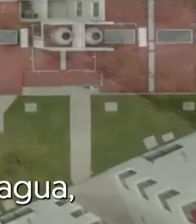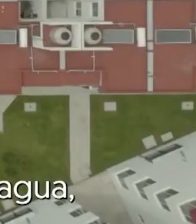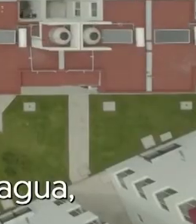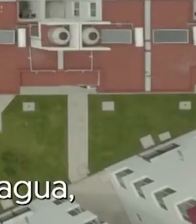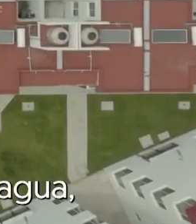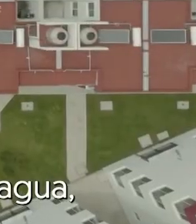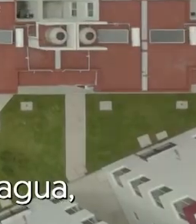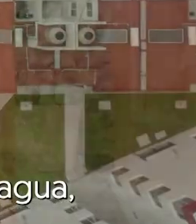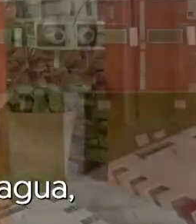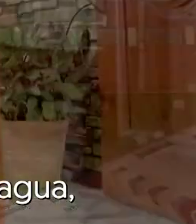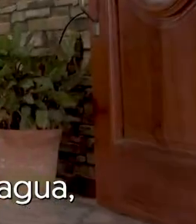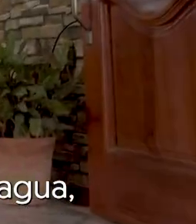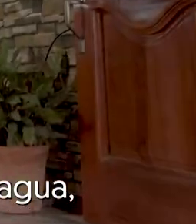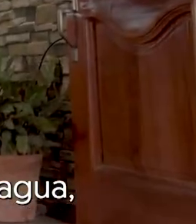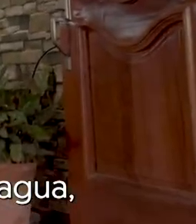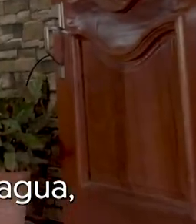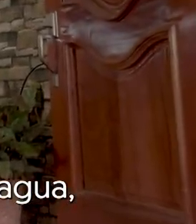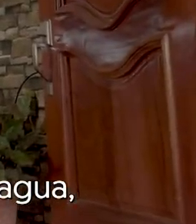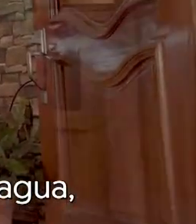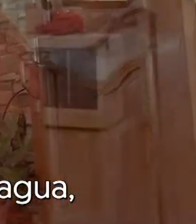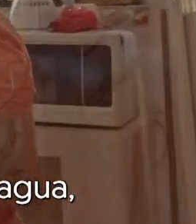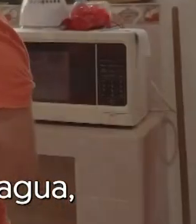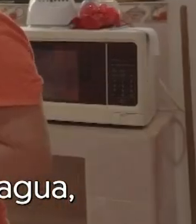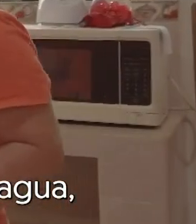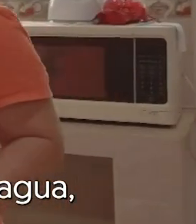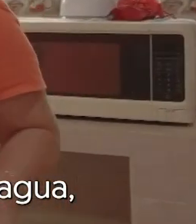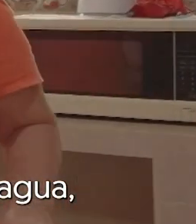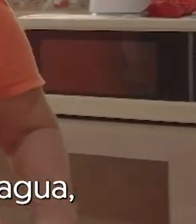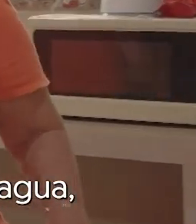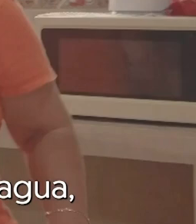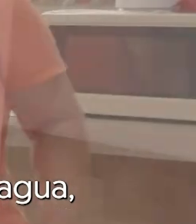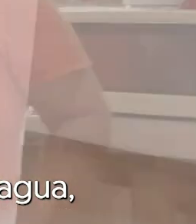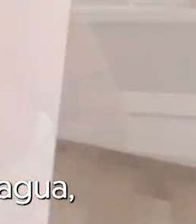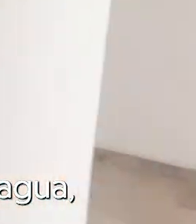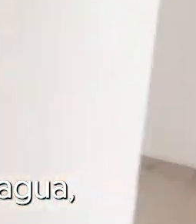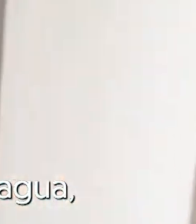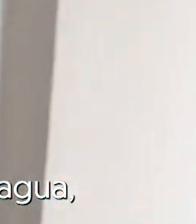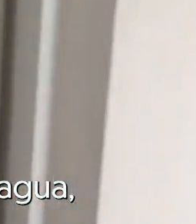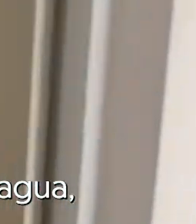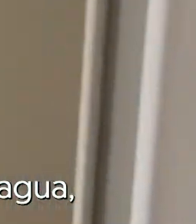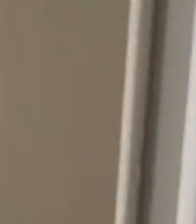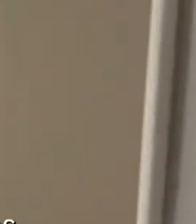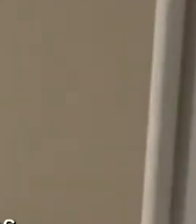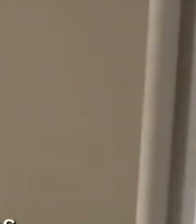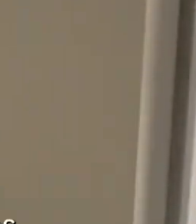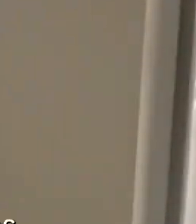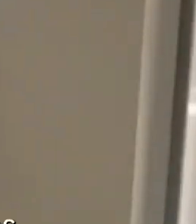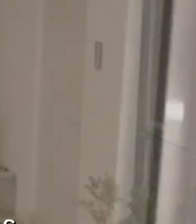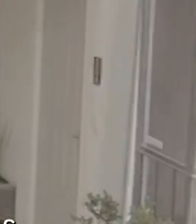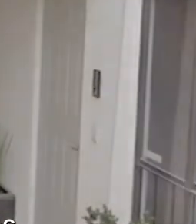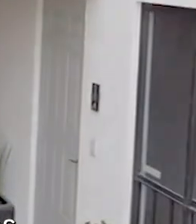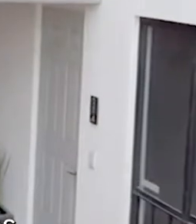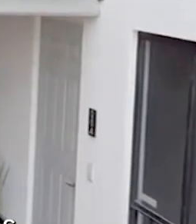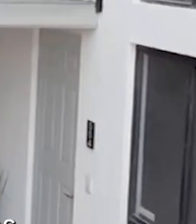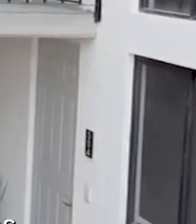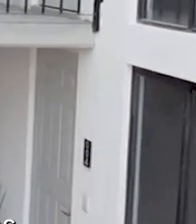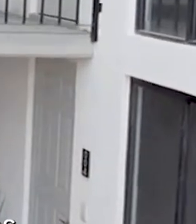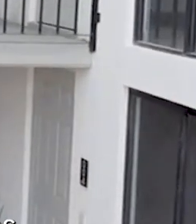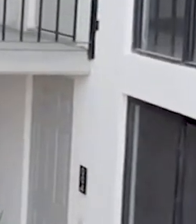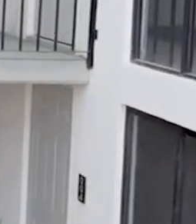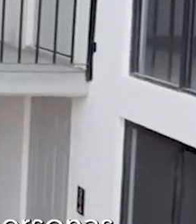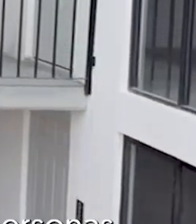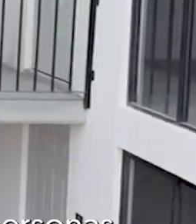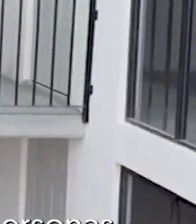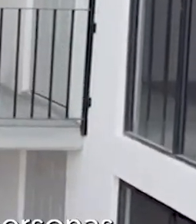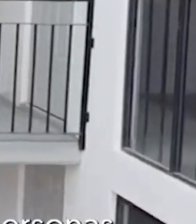Contarán con servicios básicos como agua, drenaje, energía eléctrica, áreas verdes y espacios